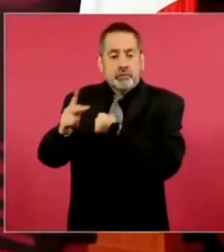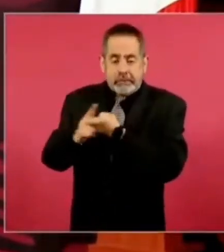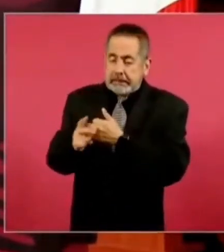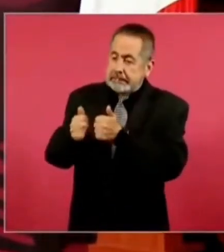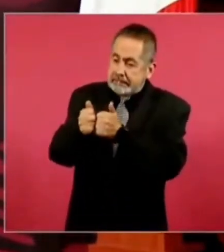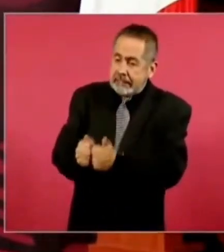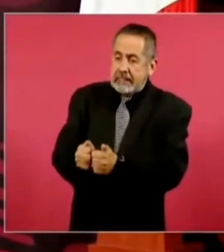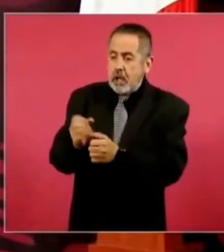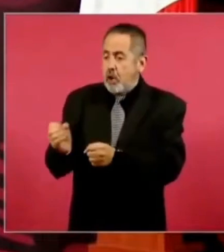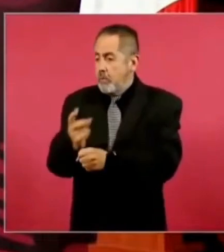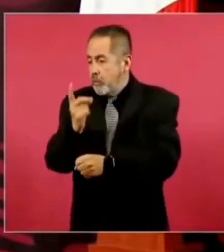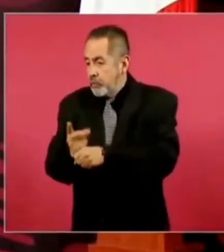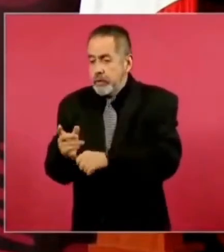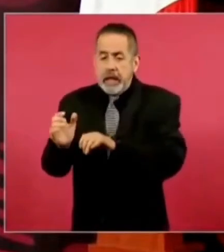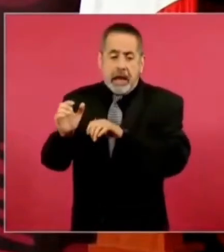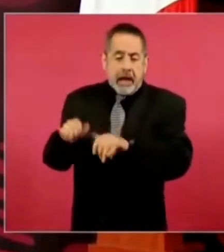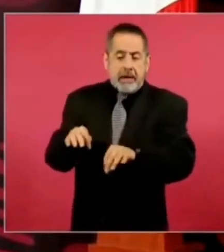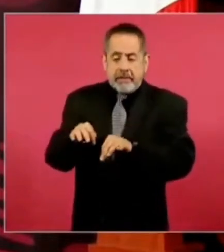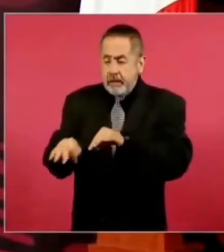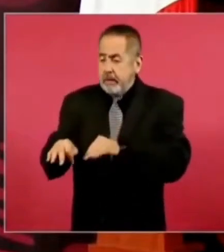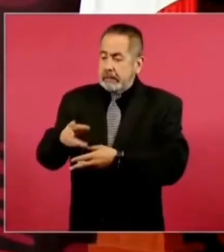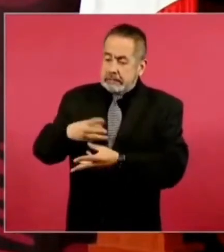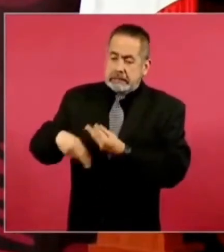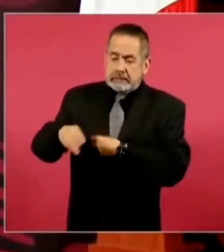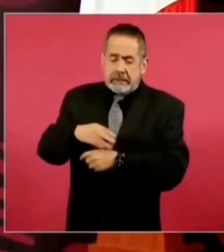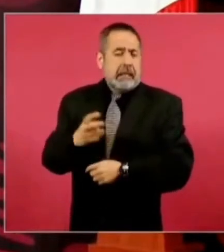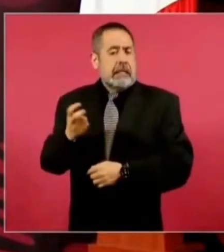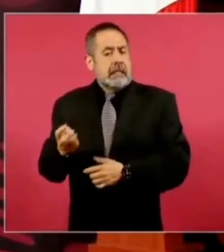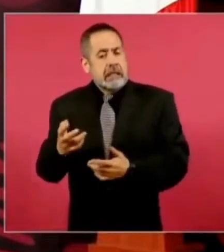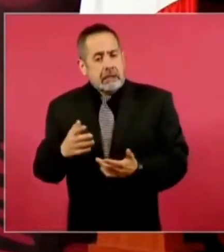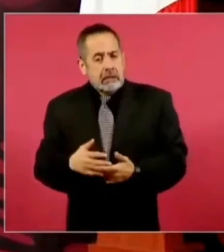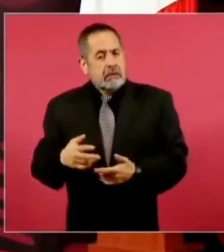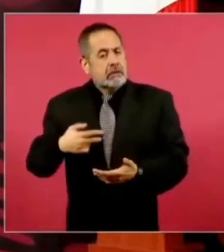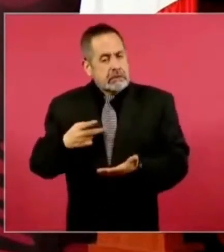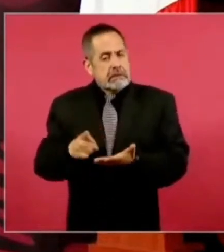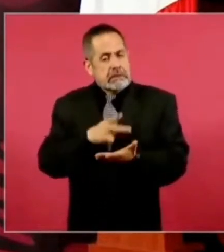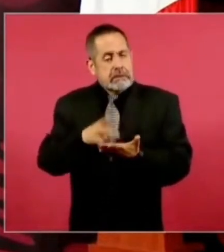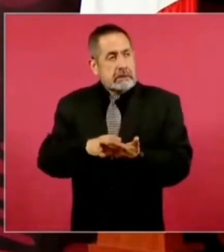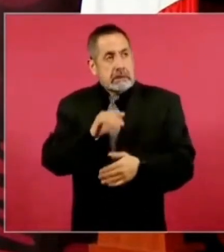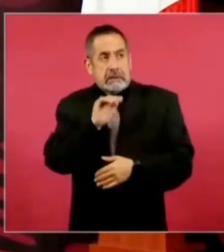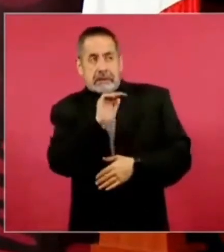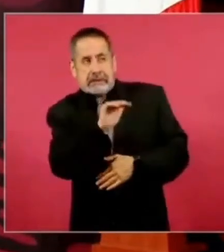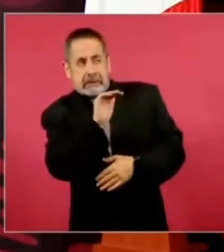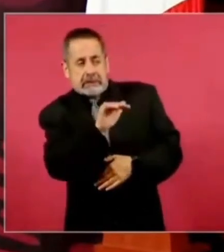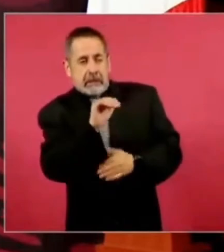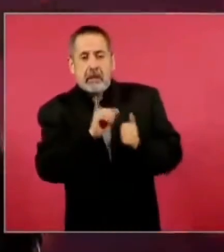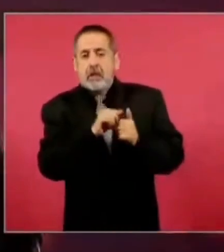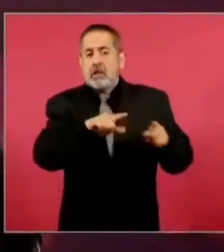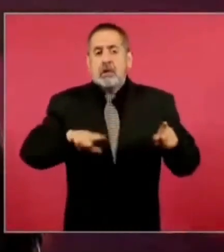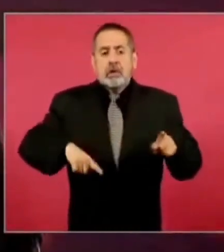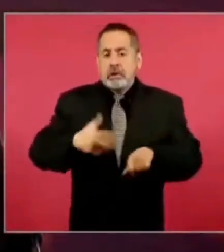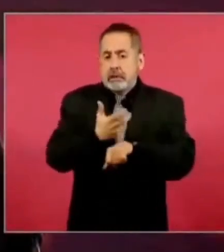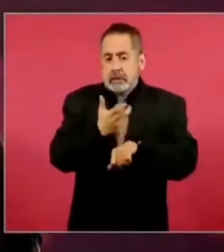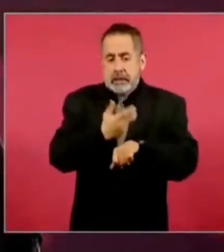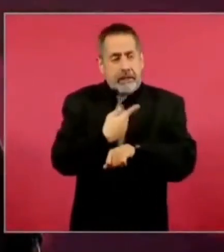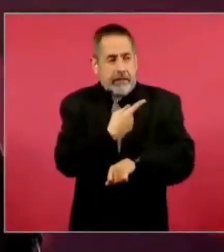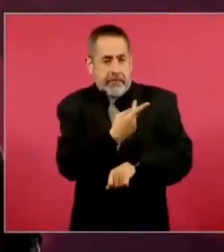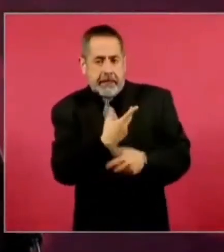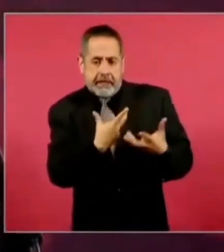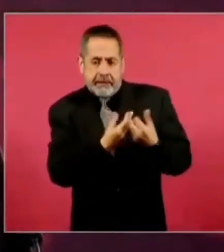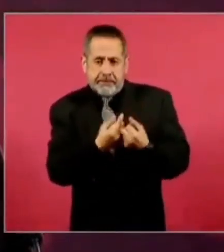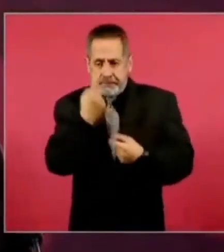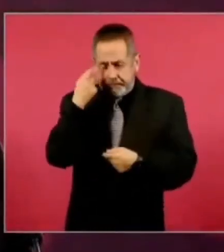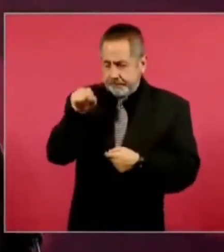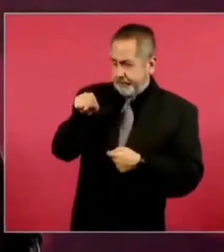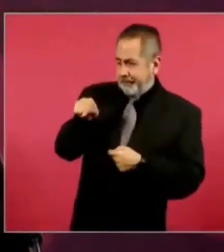oportunidades de trabajo, que es lo que hemos venido insistiendo con el gobierno de Estados Unidos, que podamos